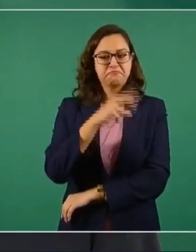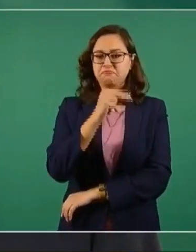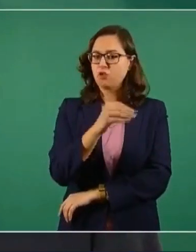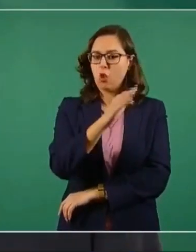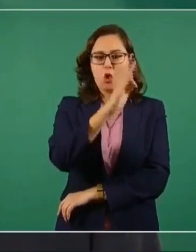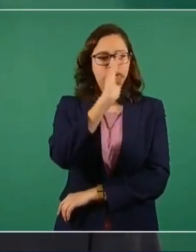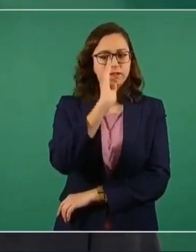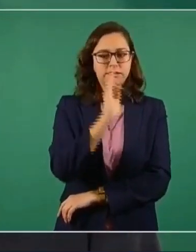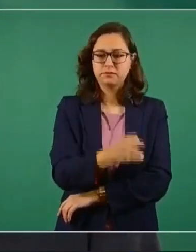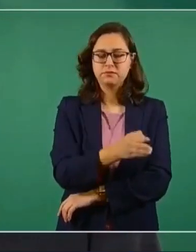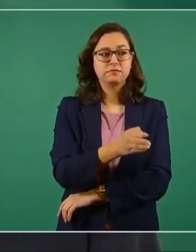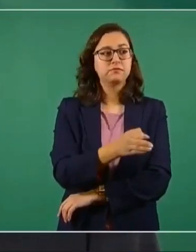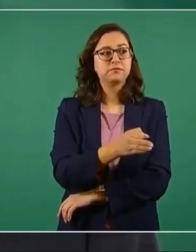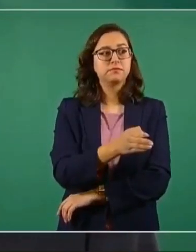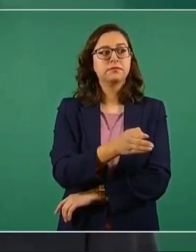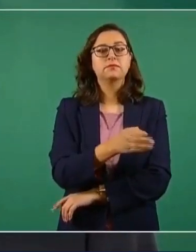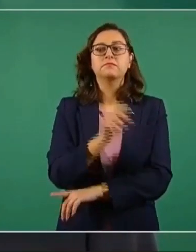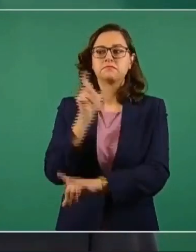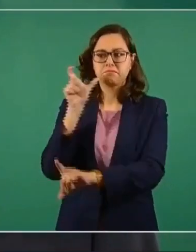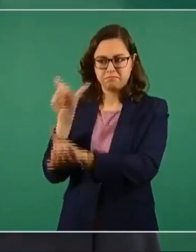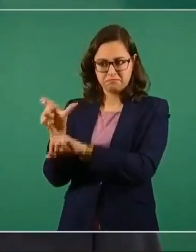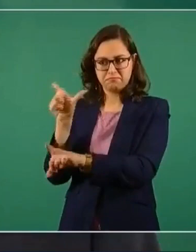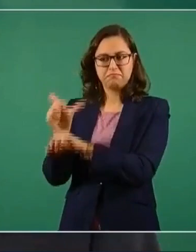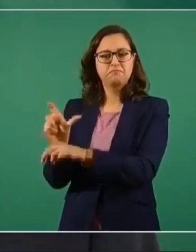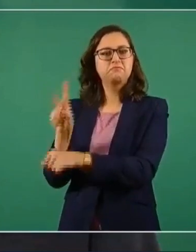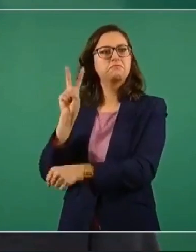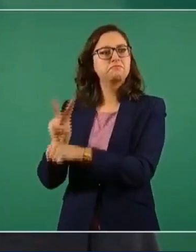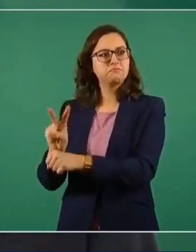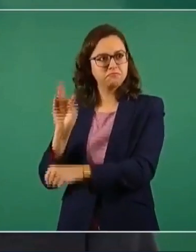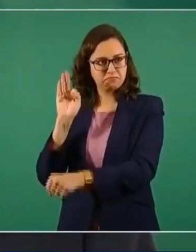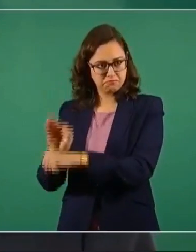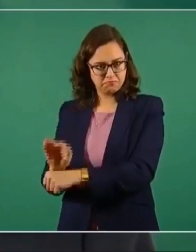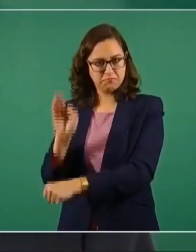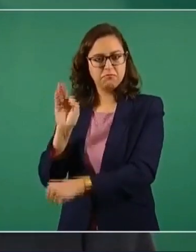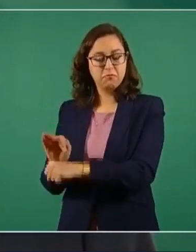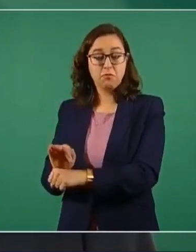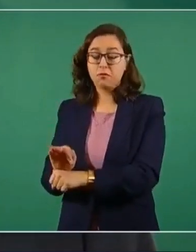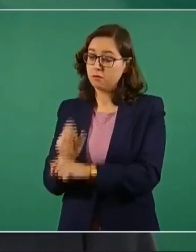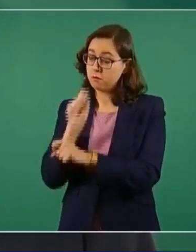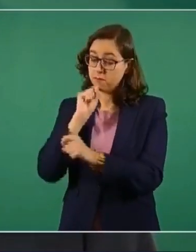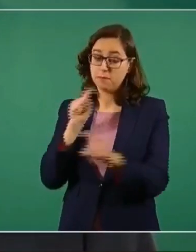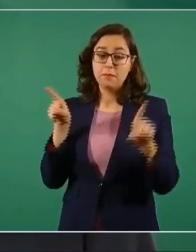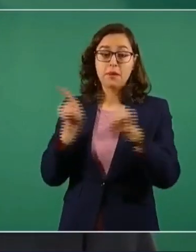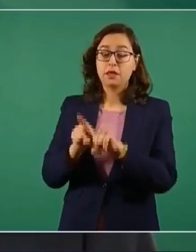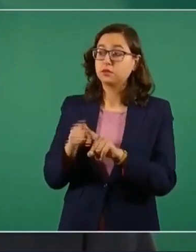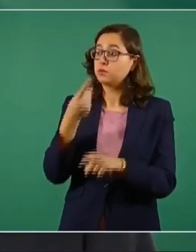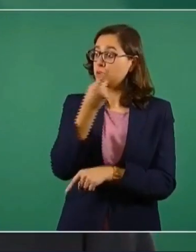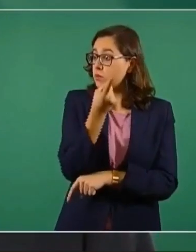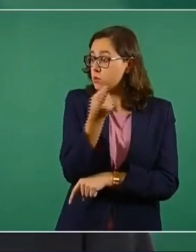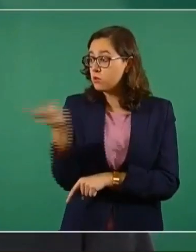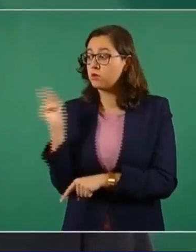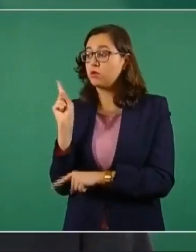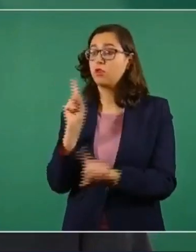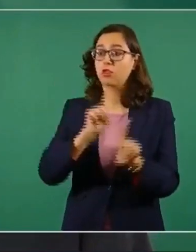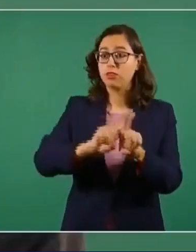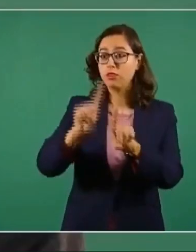a proteger a Azucena y vamos a proteger a todos los